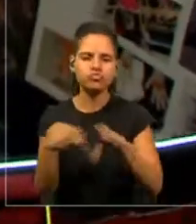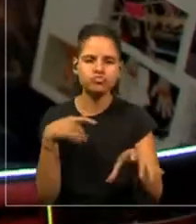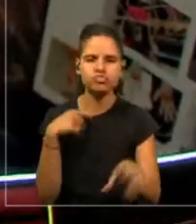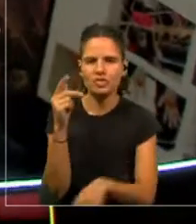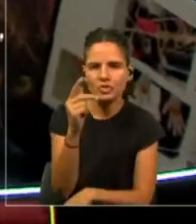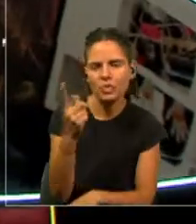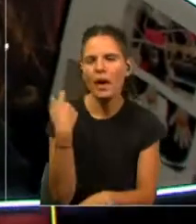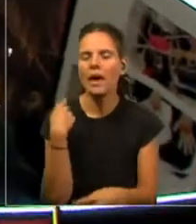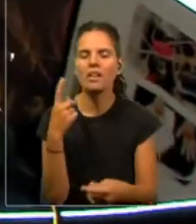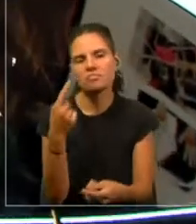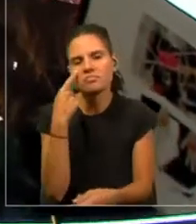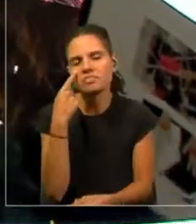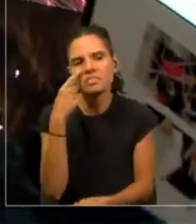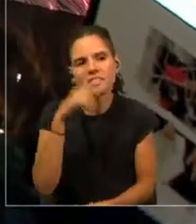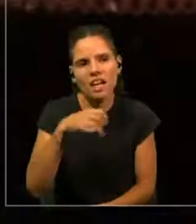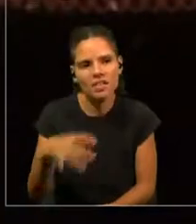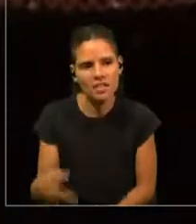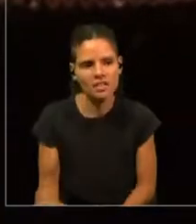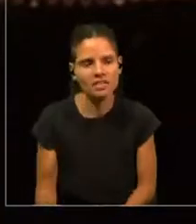conocemos.